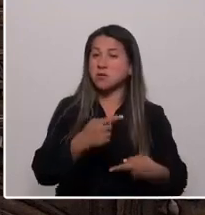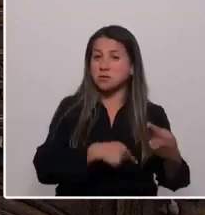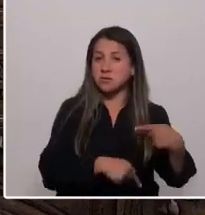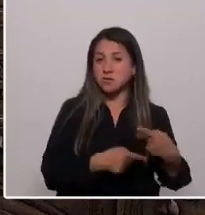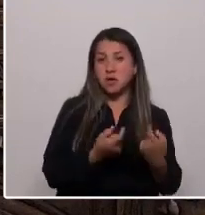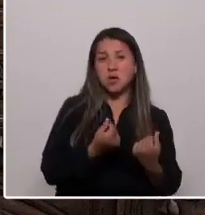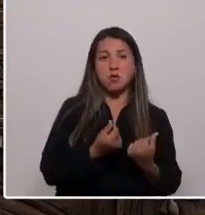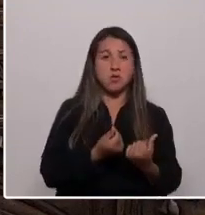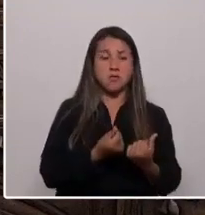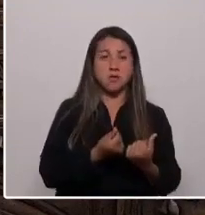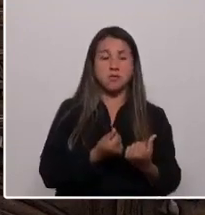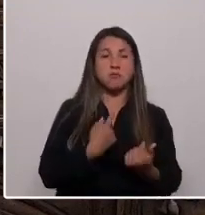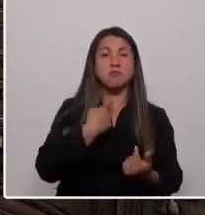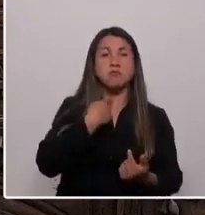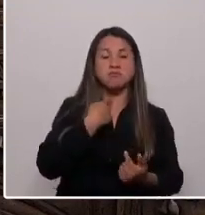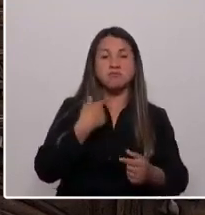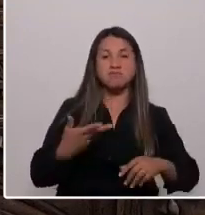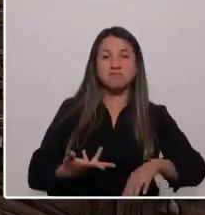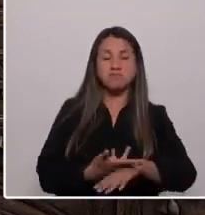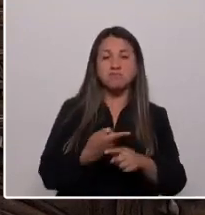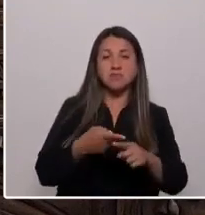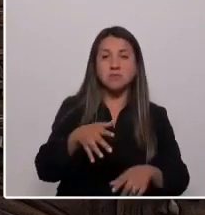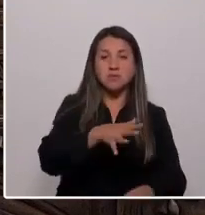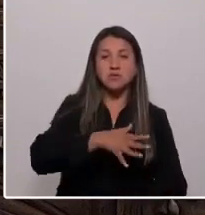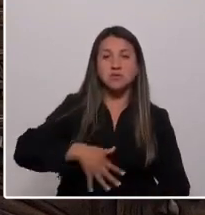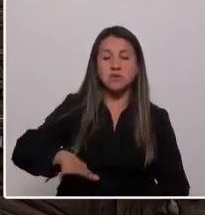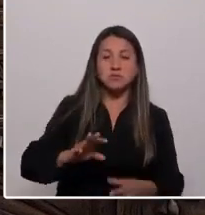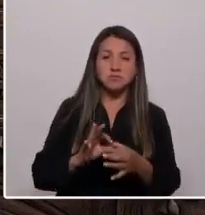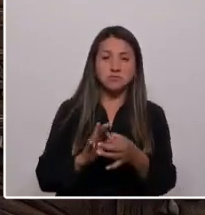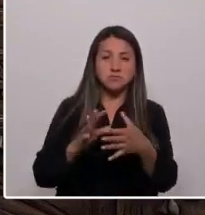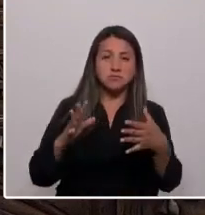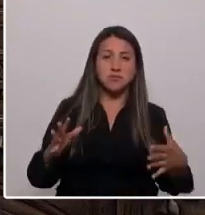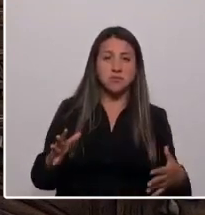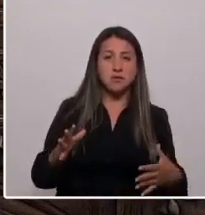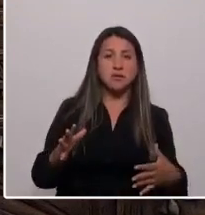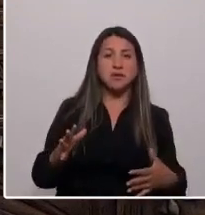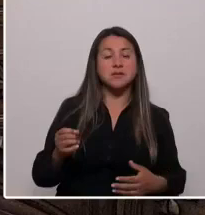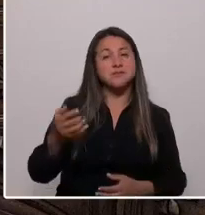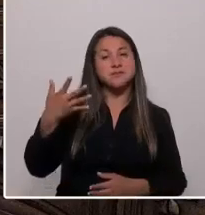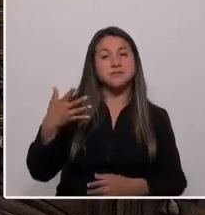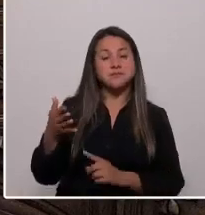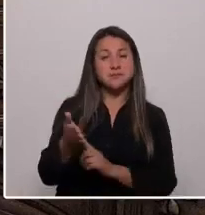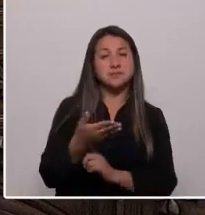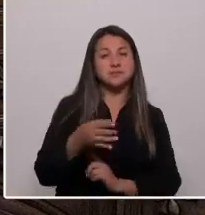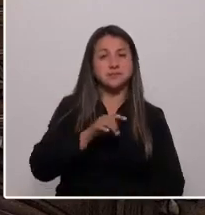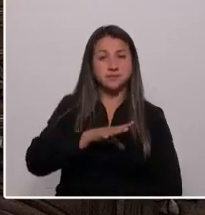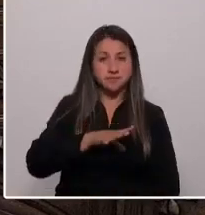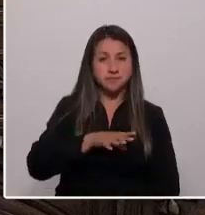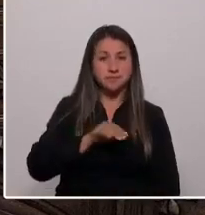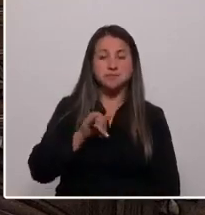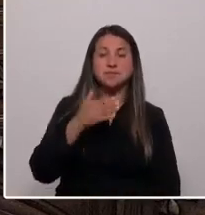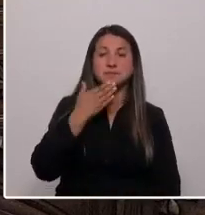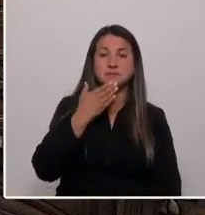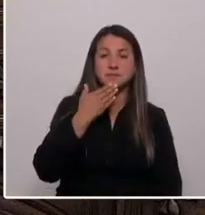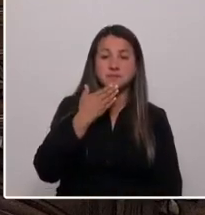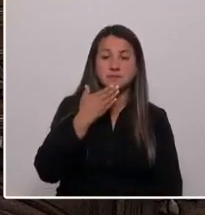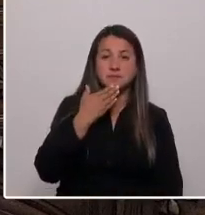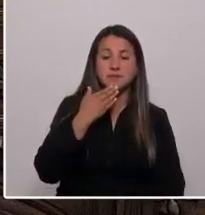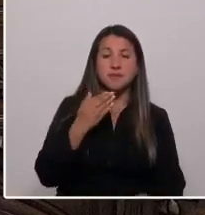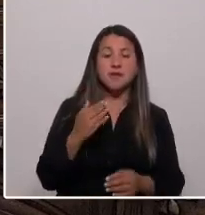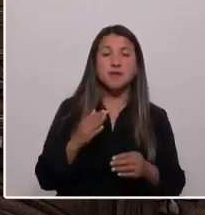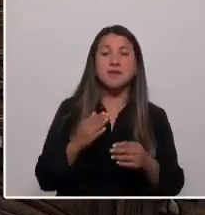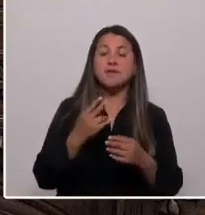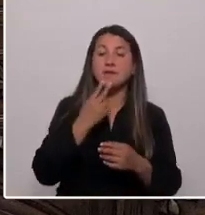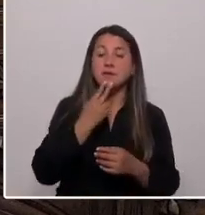perjuicio social, un desapego a los valores patrios y la caída en la calidad de vida de cada uno de